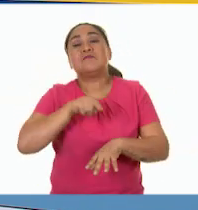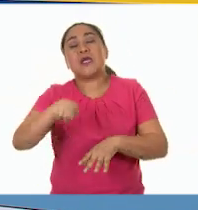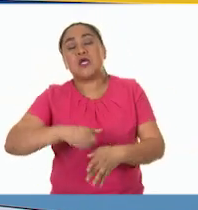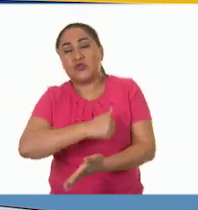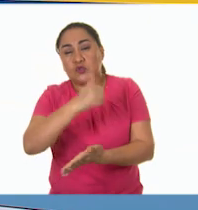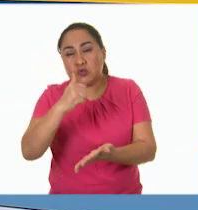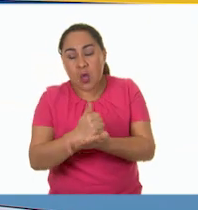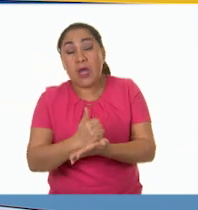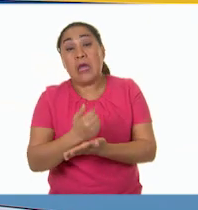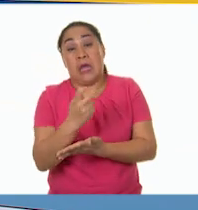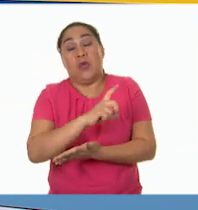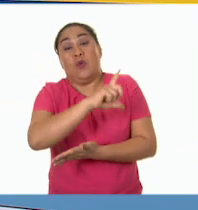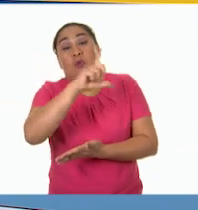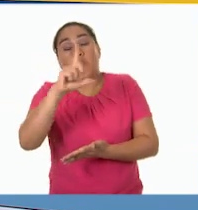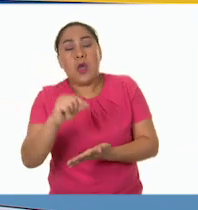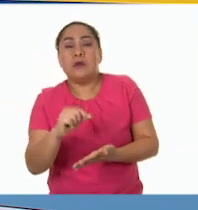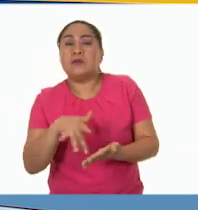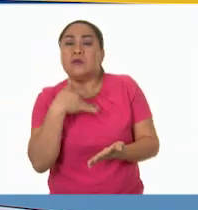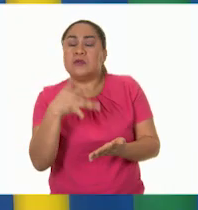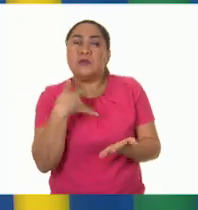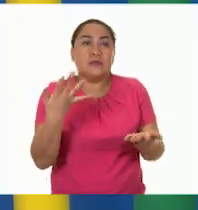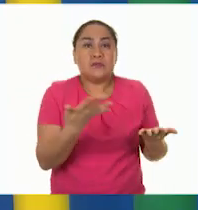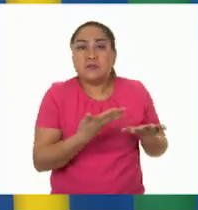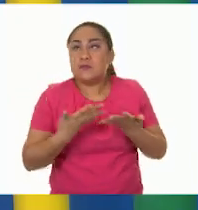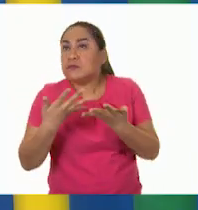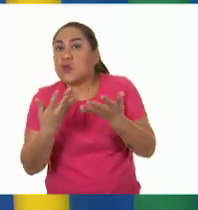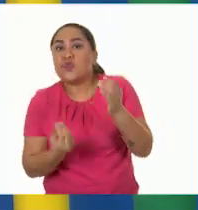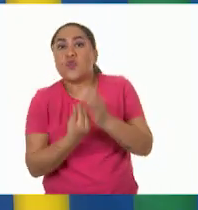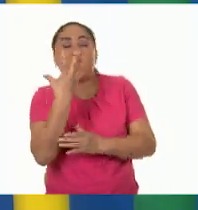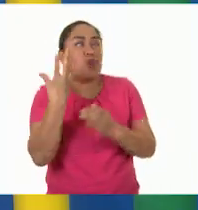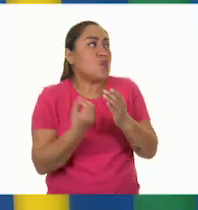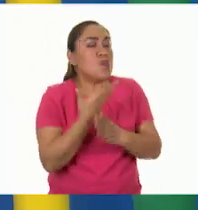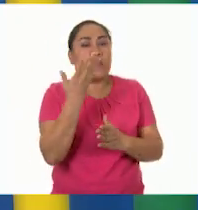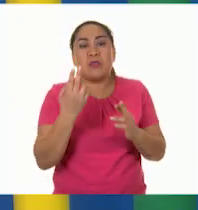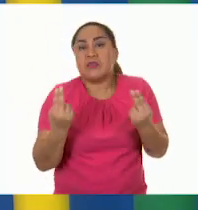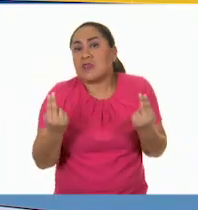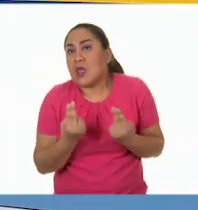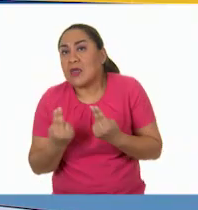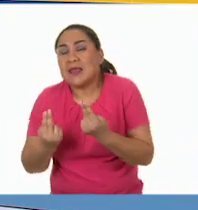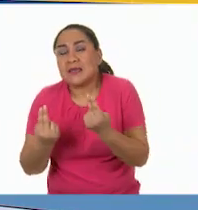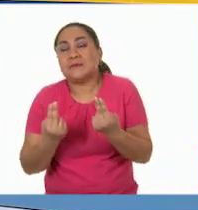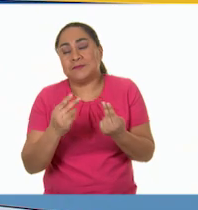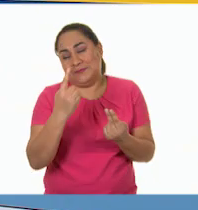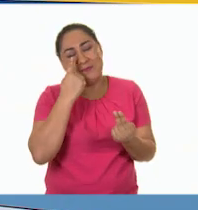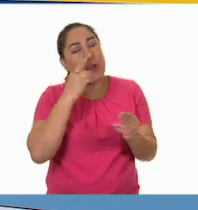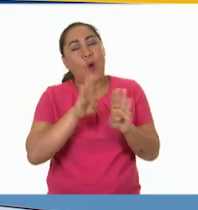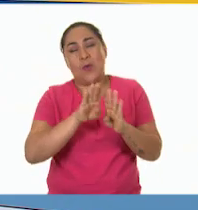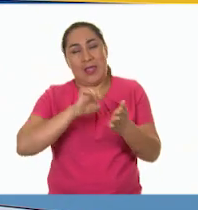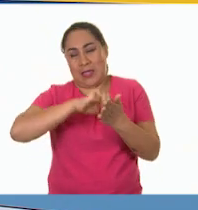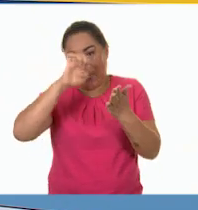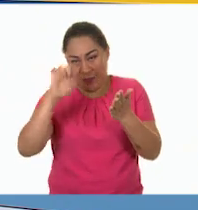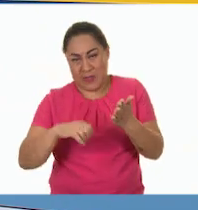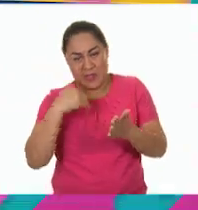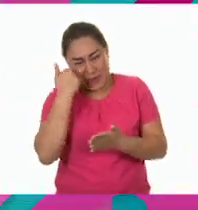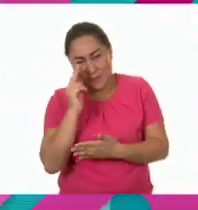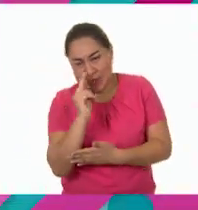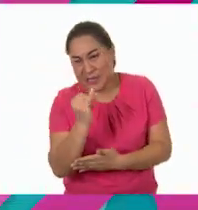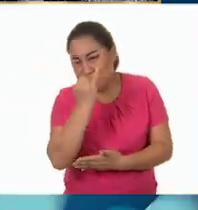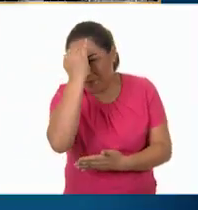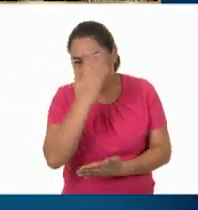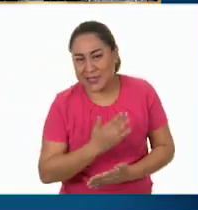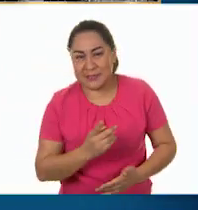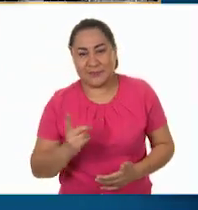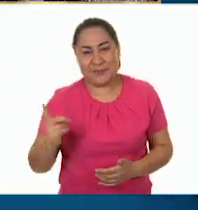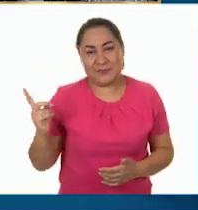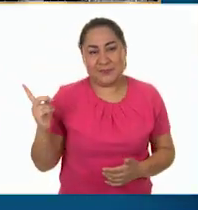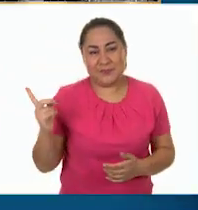generó el surgimiento de nuevas necesidades. A ver, para poder ejemplificar esto, ¿qué te parece si vemos las siguientes imágenes? A